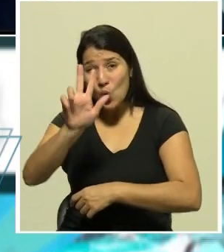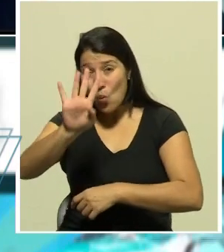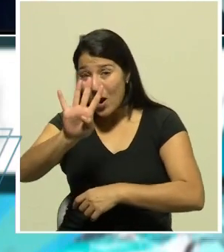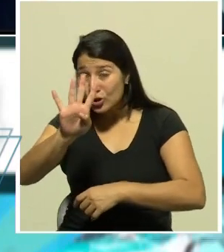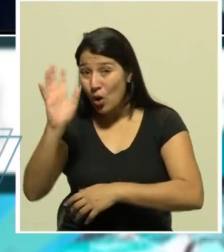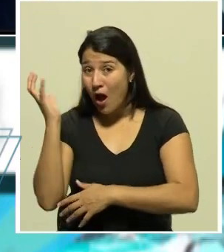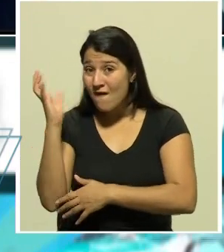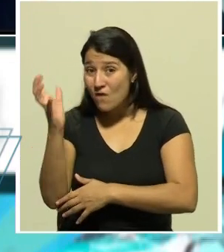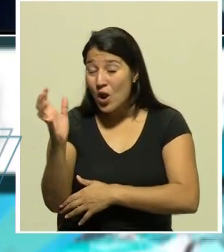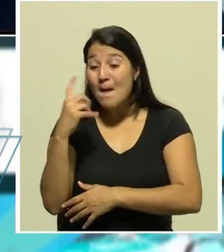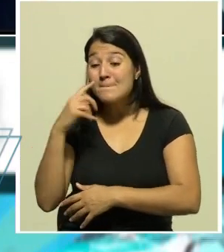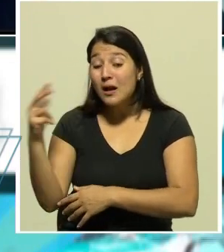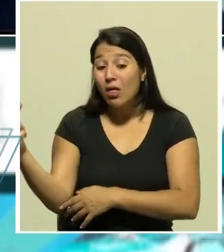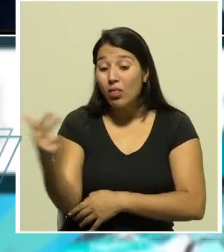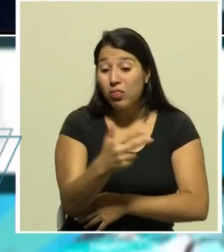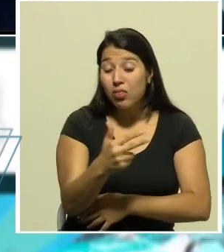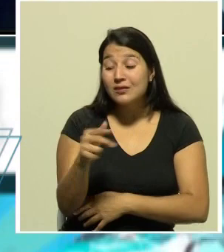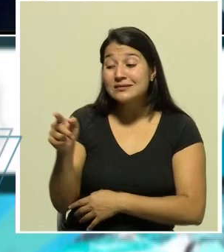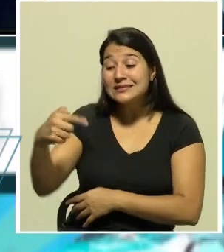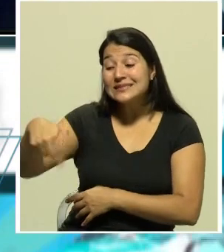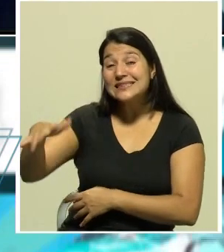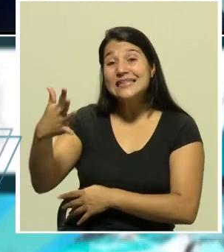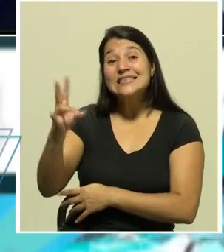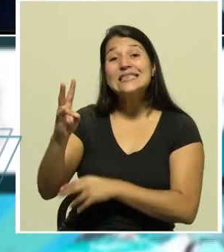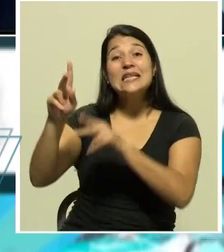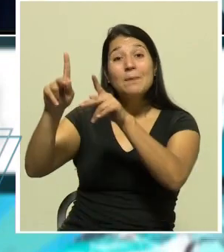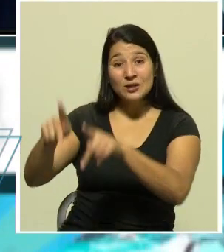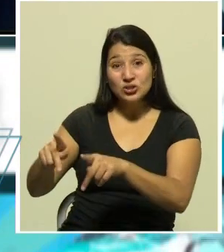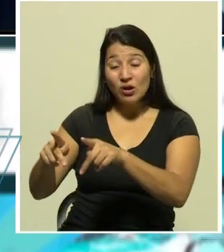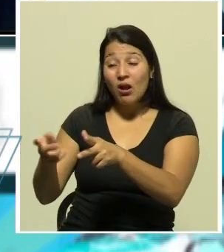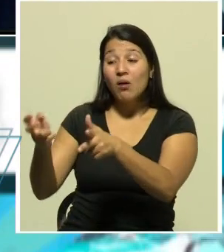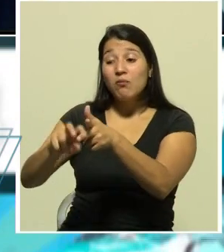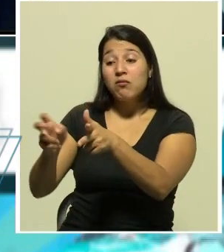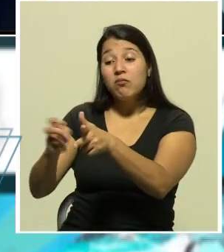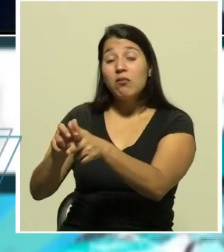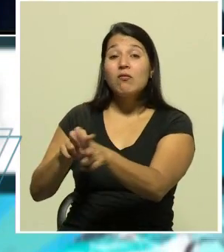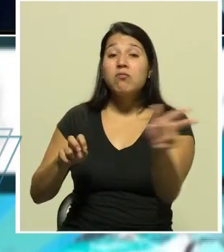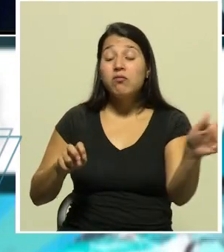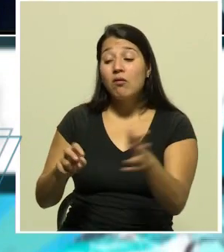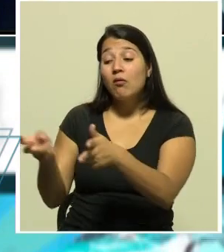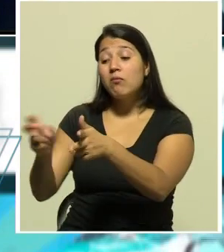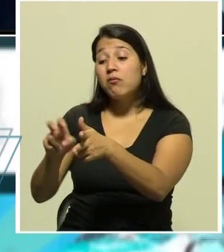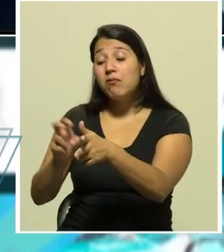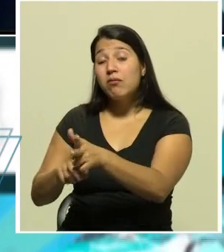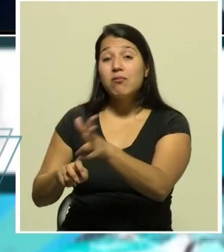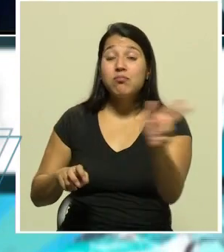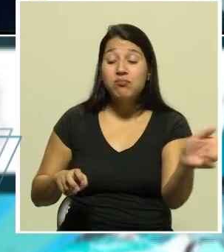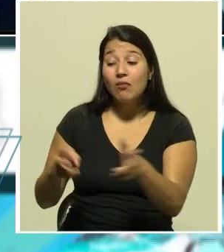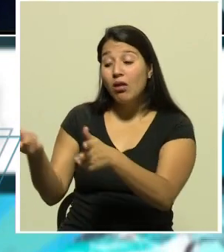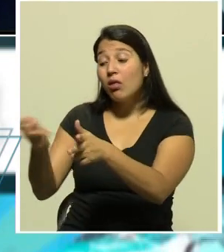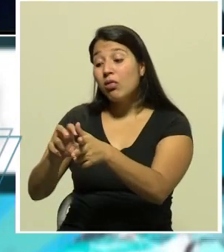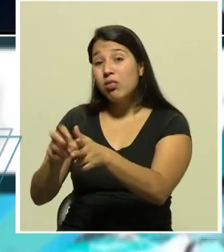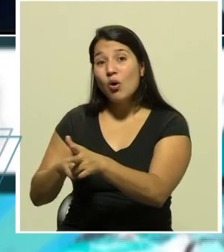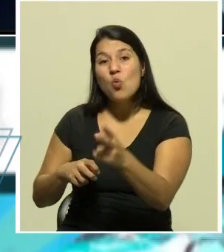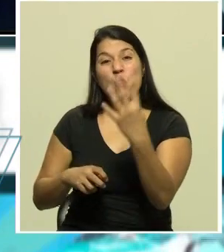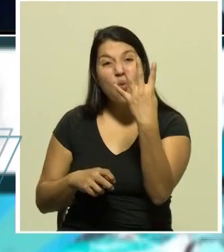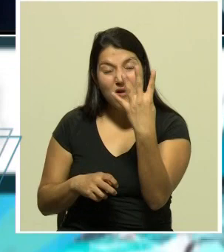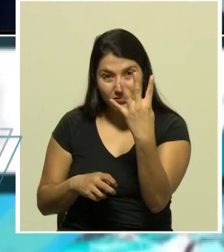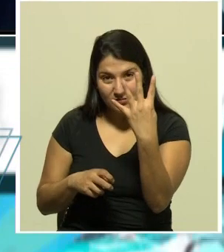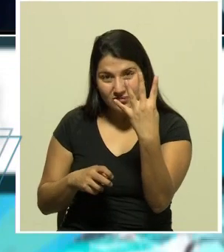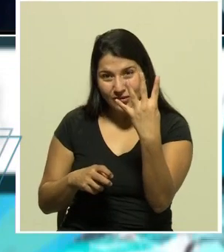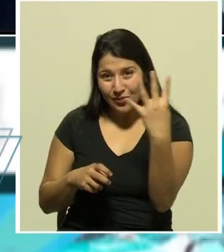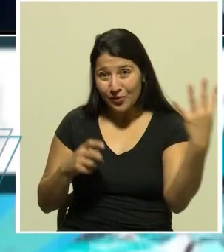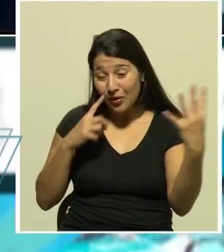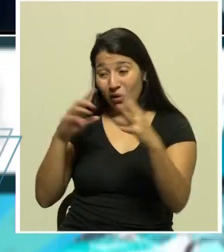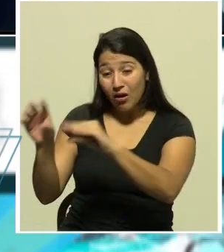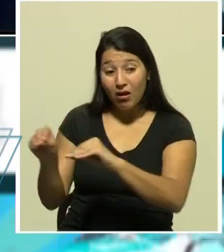cuatro ambulancias personal que fue ahí porque había unos vecinos incómodos con que esas personas estuvieran